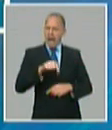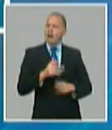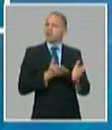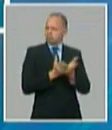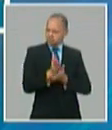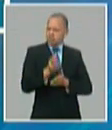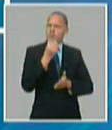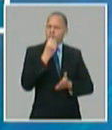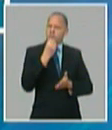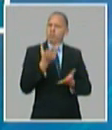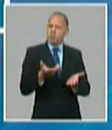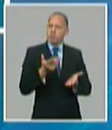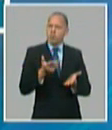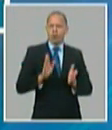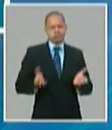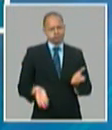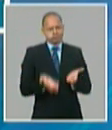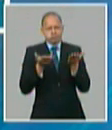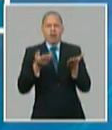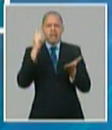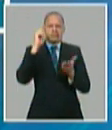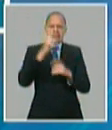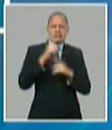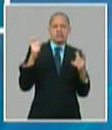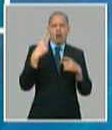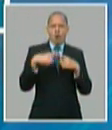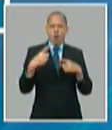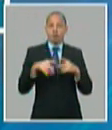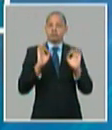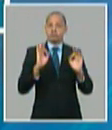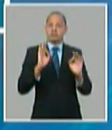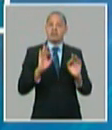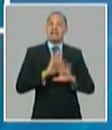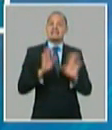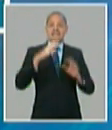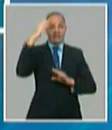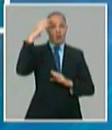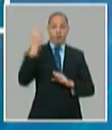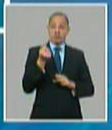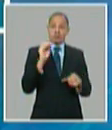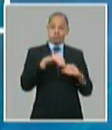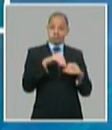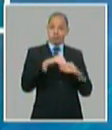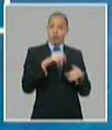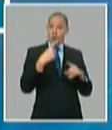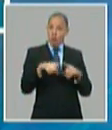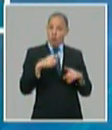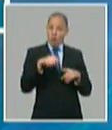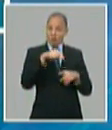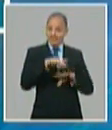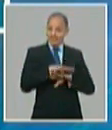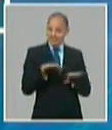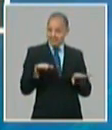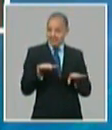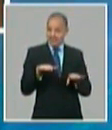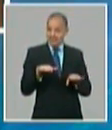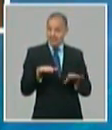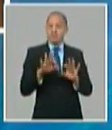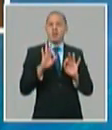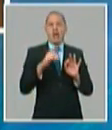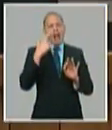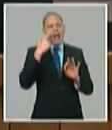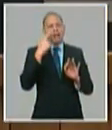tecnología e innovación en los recálculos que hemos hecho del presupuesto del estado reconvertido y el plan de la economía reconvertido al